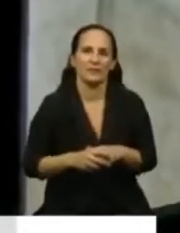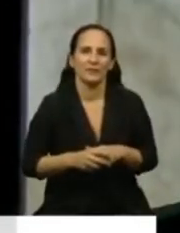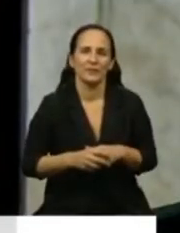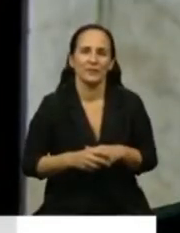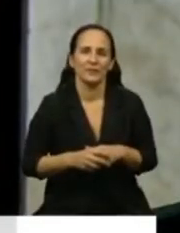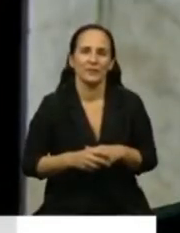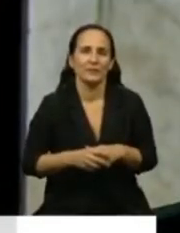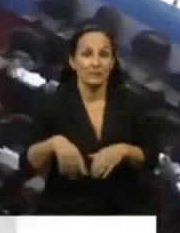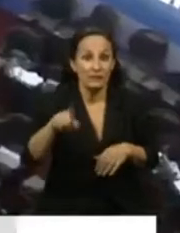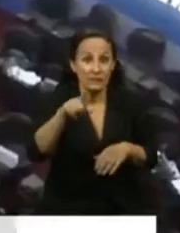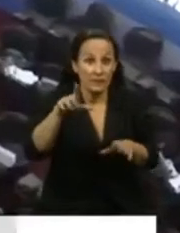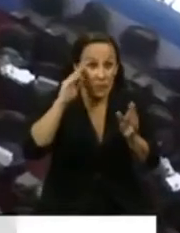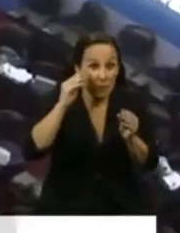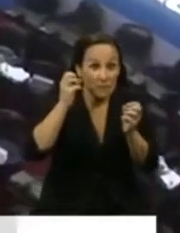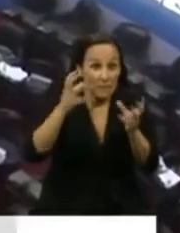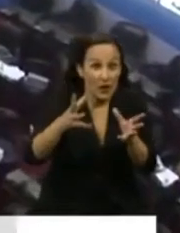¿Se escucha mejor?